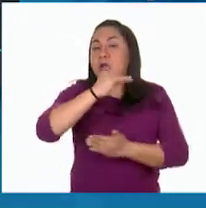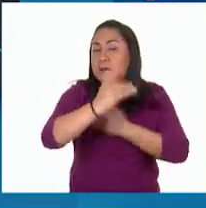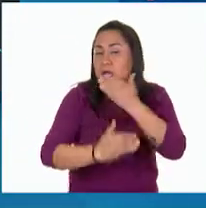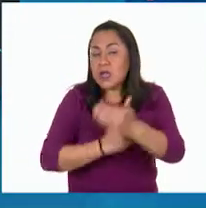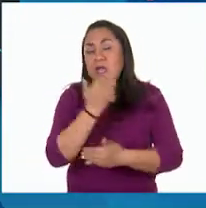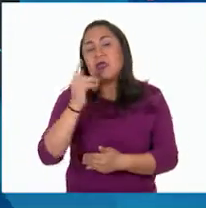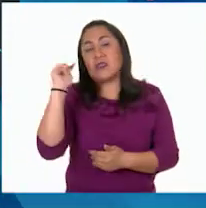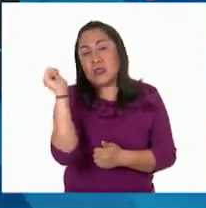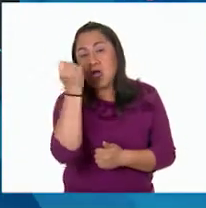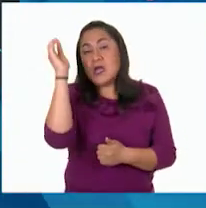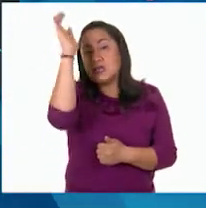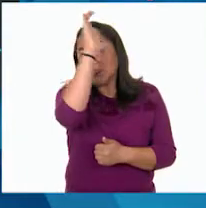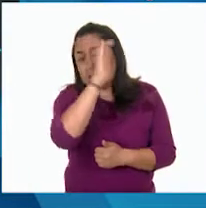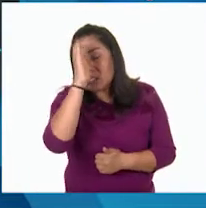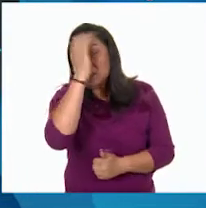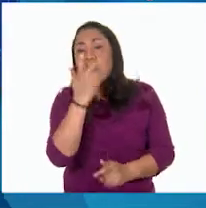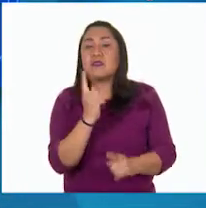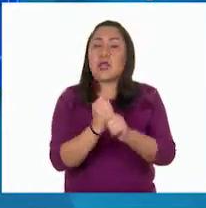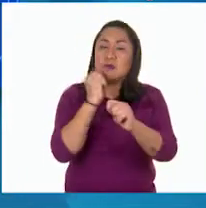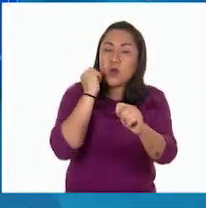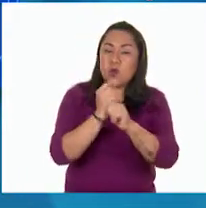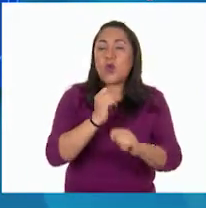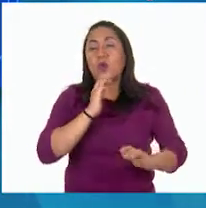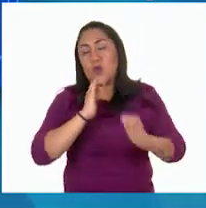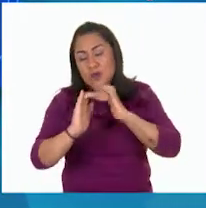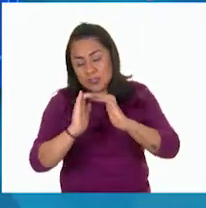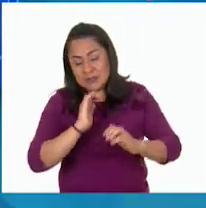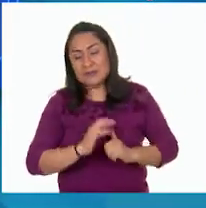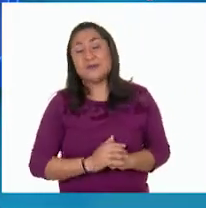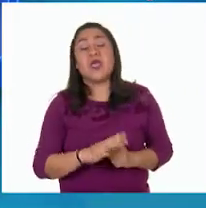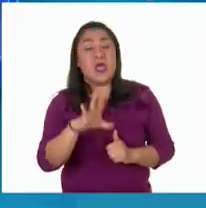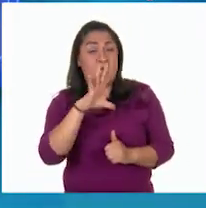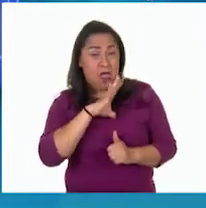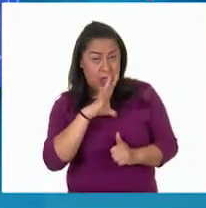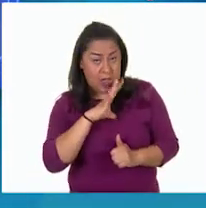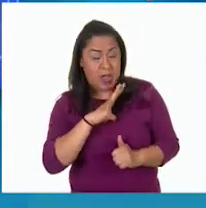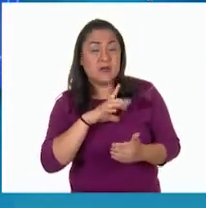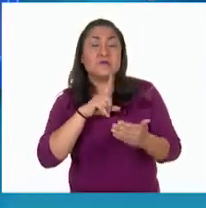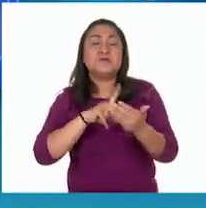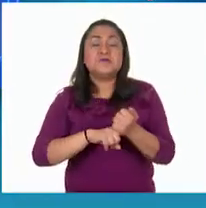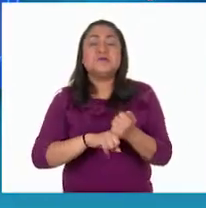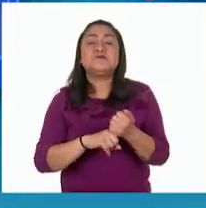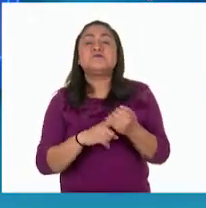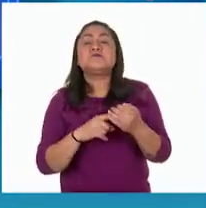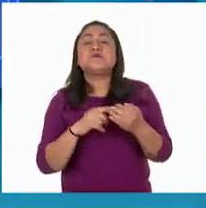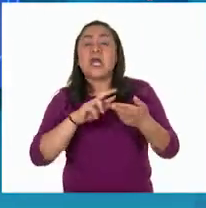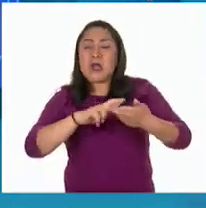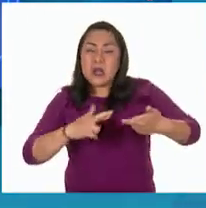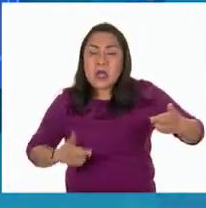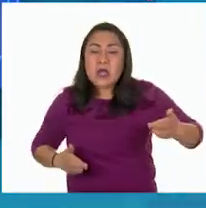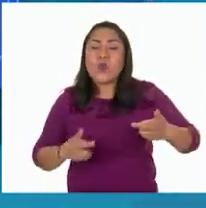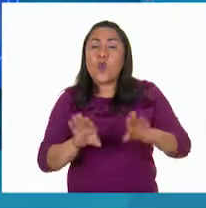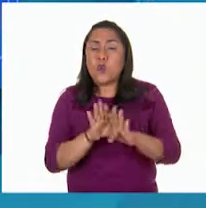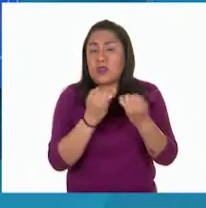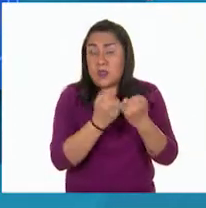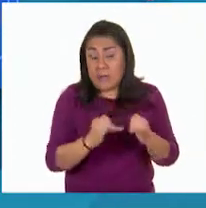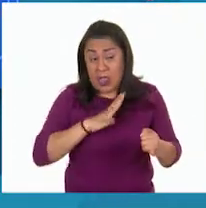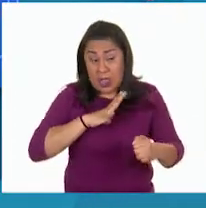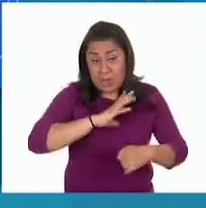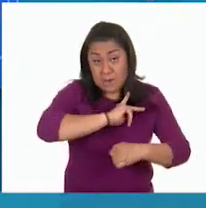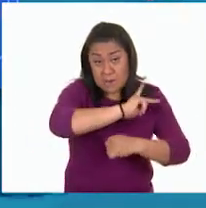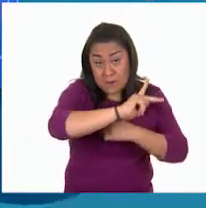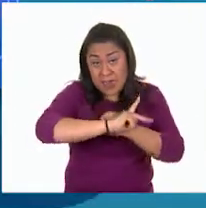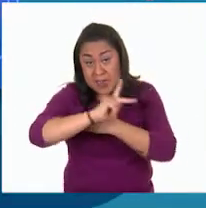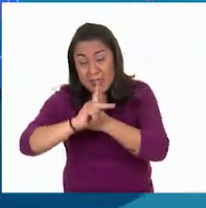ciencia, transporte y comunicaciones. Ahora bien, existen relaciones de interdependencia económica en donde los países que